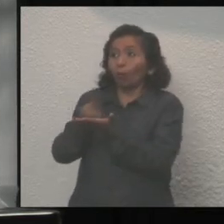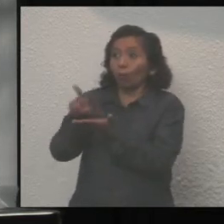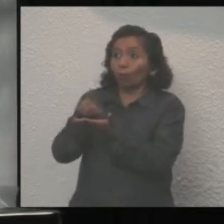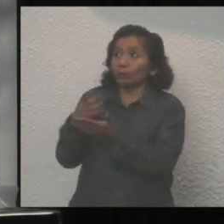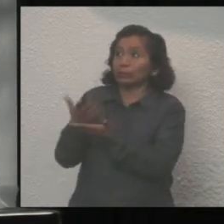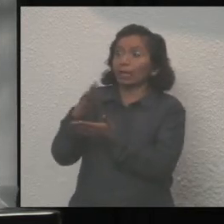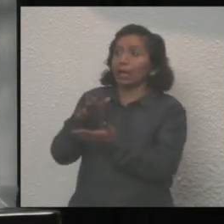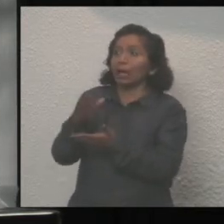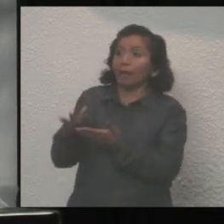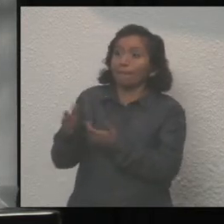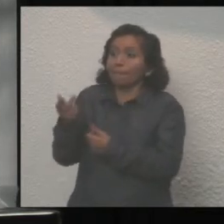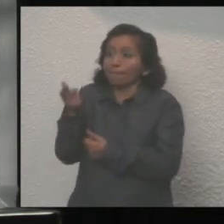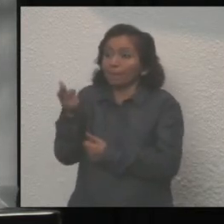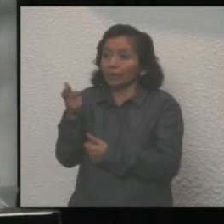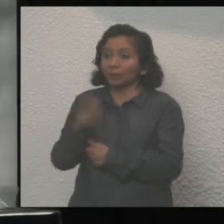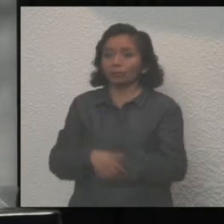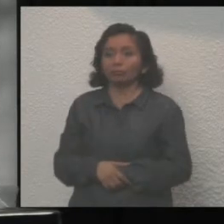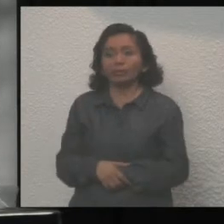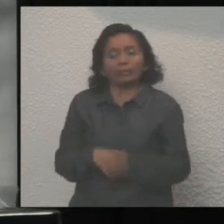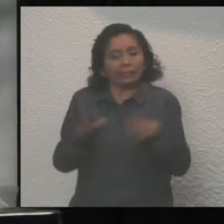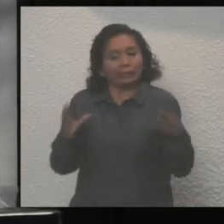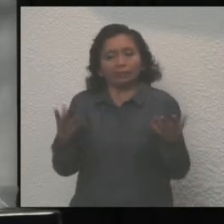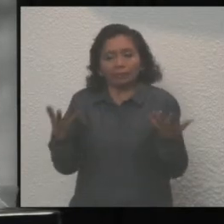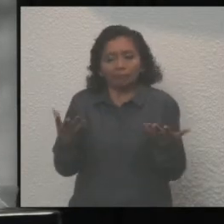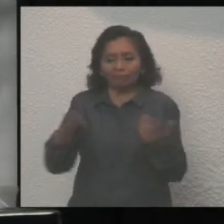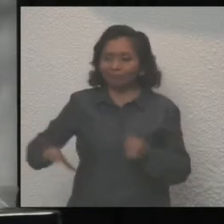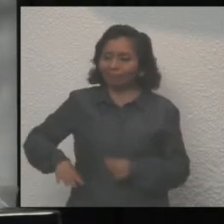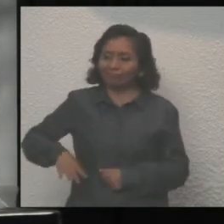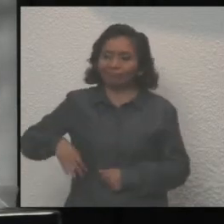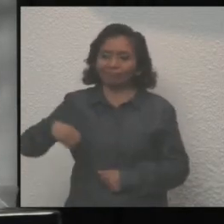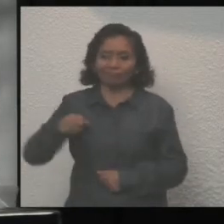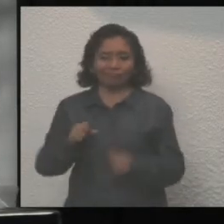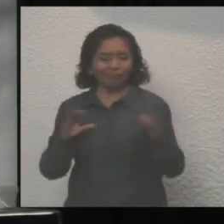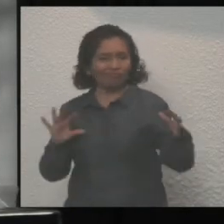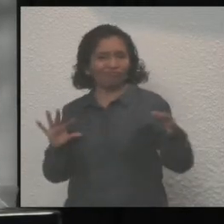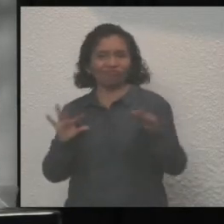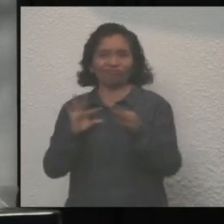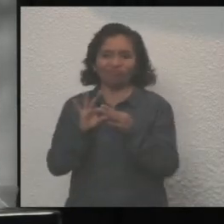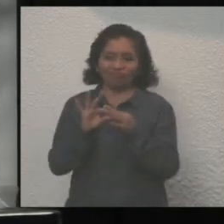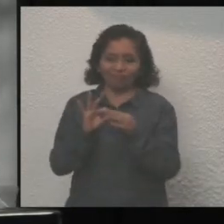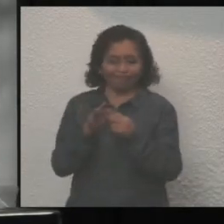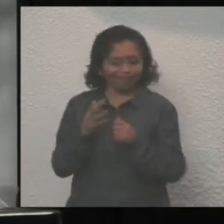Tenemos que ponernos juntos las pilas y poner mano dura.